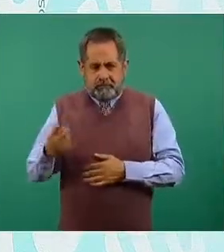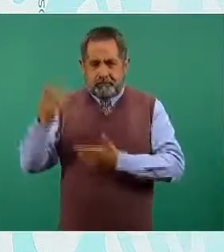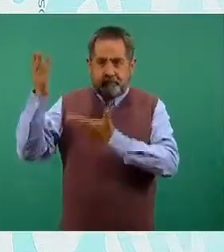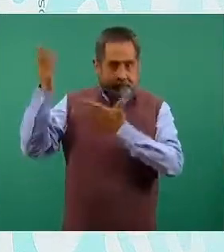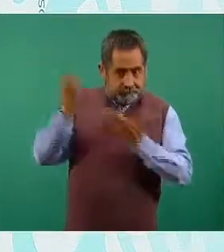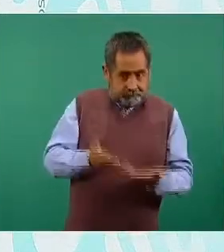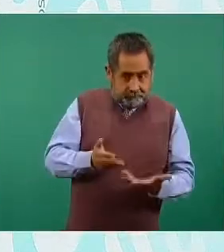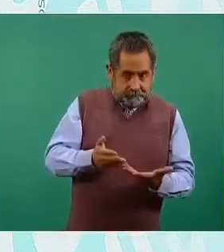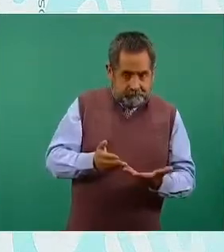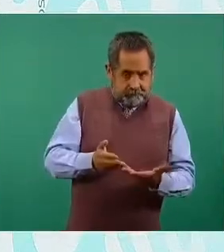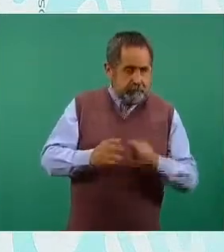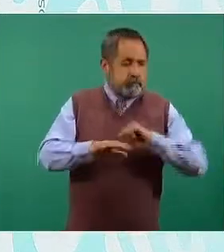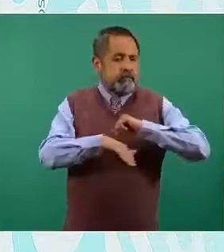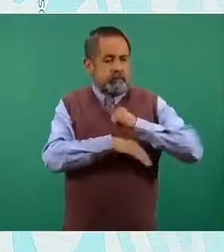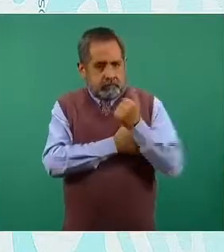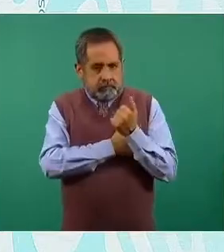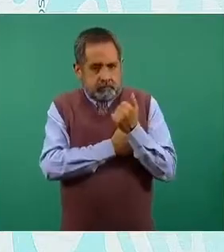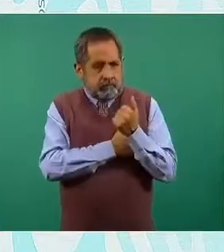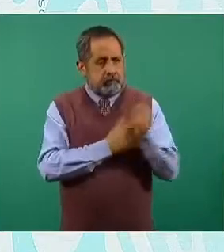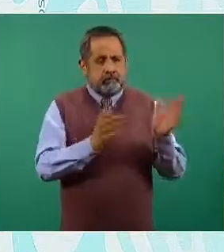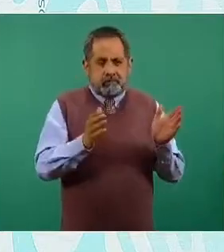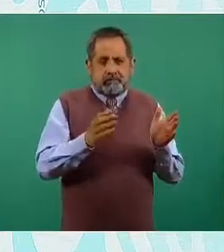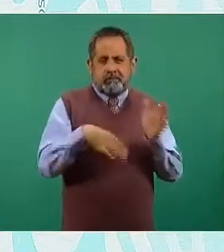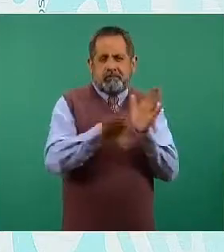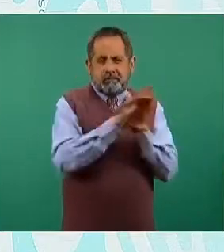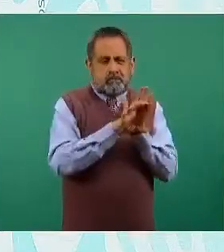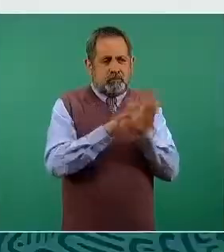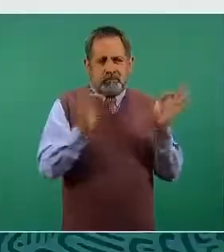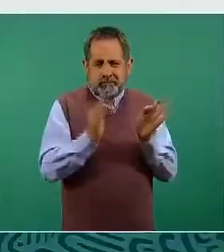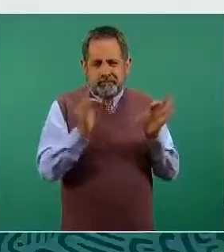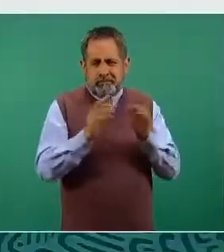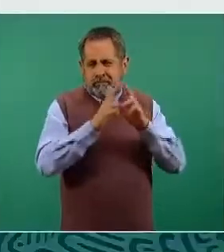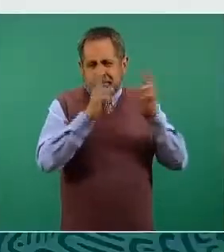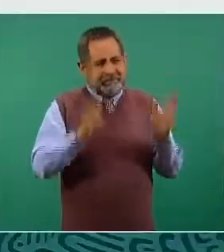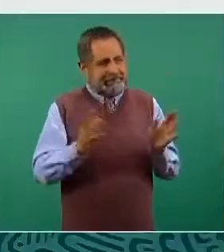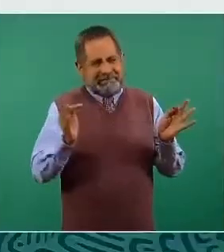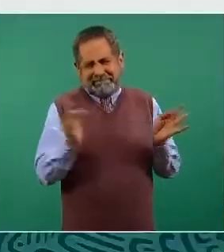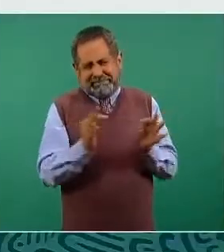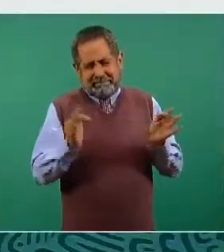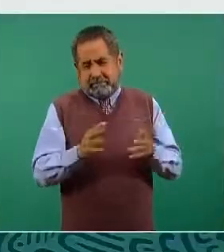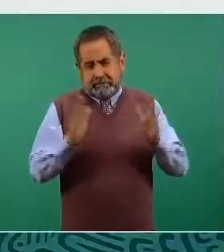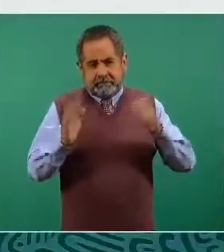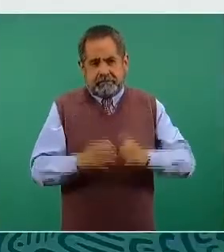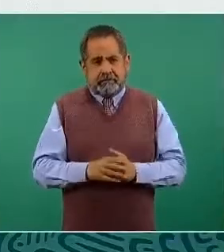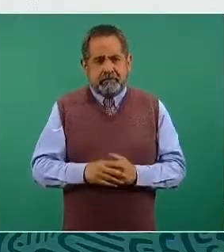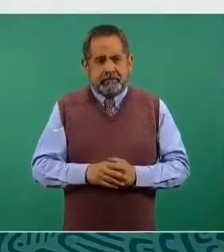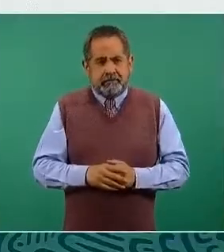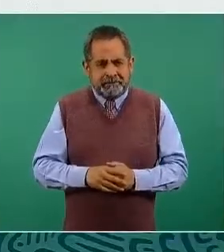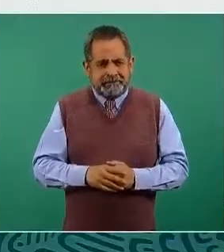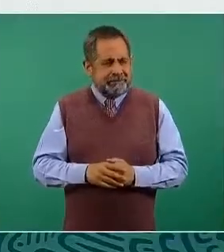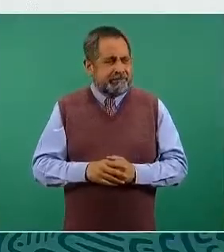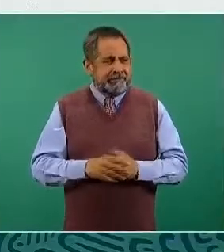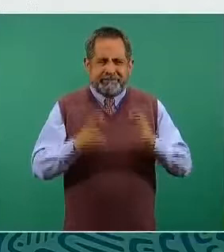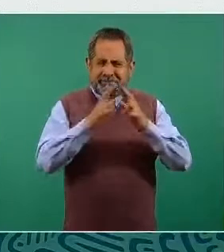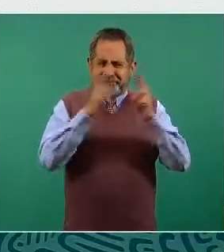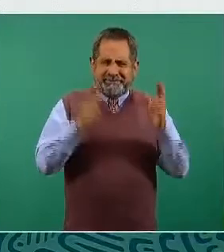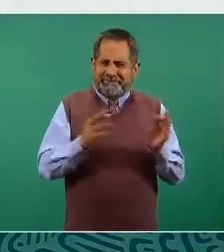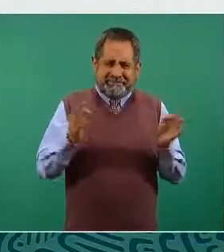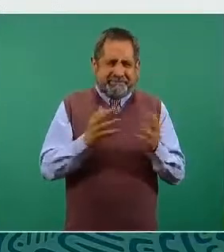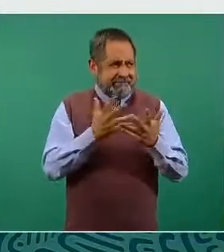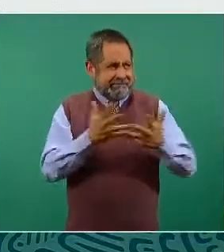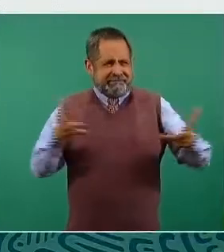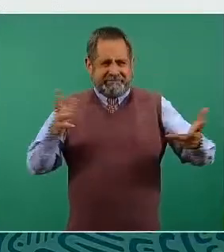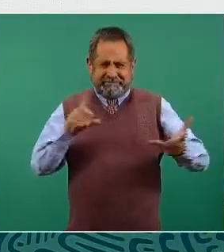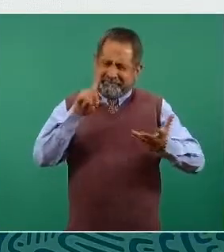son almacenadas en estas cámaras frías, estamos hablando de refrigeradores grandes y los